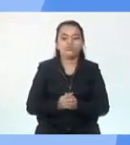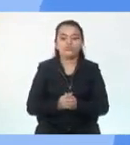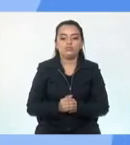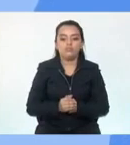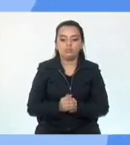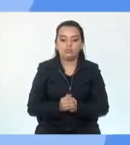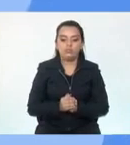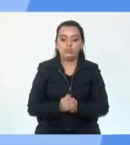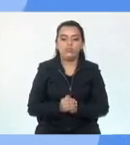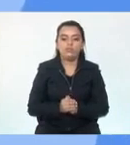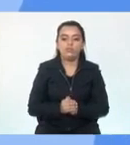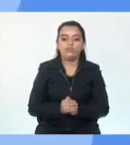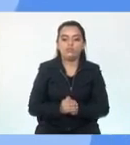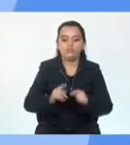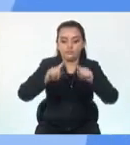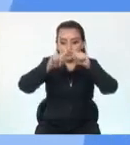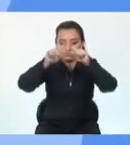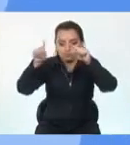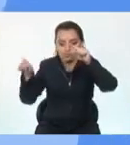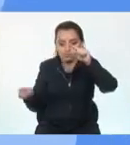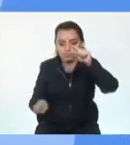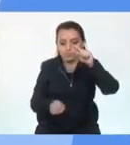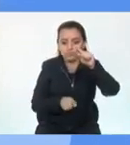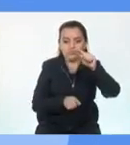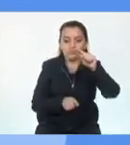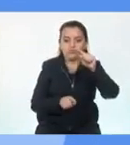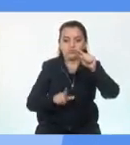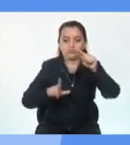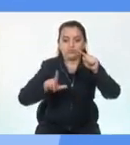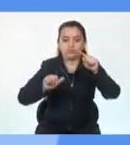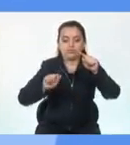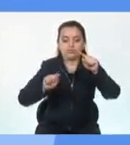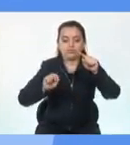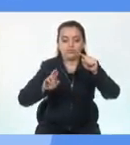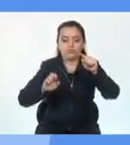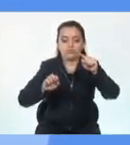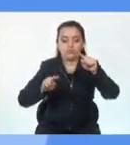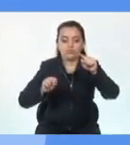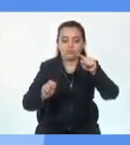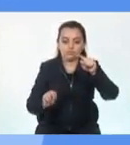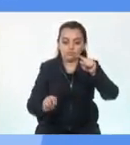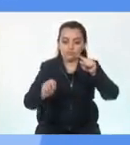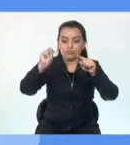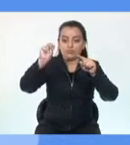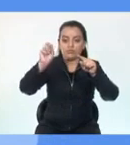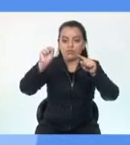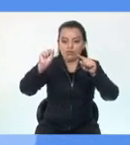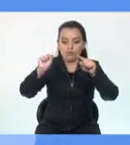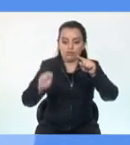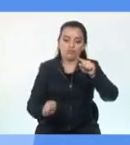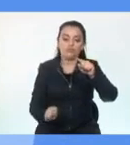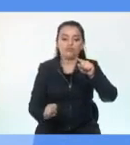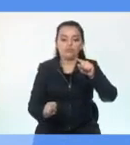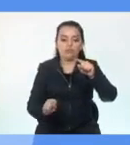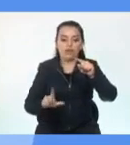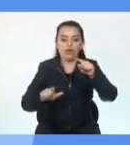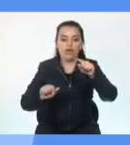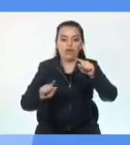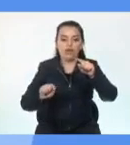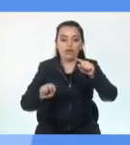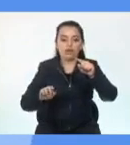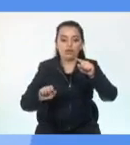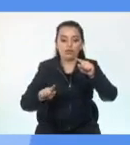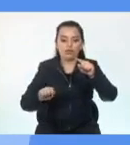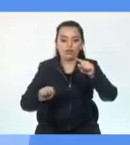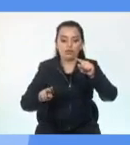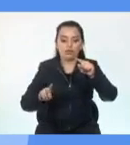latitud proporciona la localización de un lugar en dirección norte o sur desde el ecuador. La